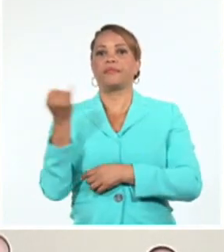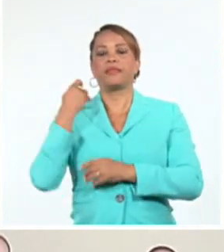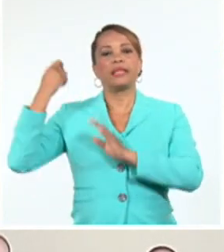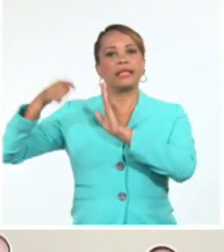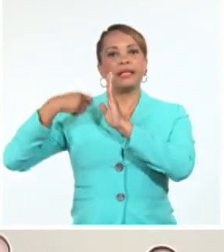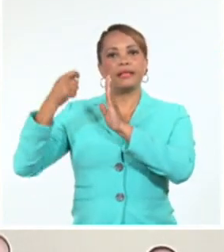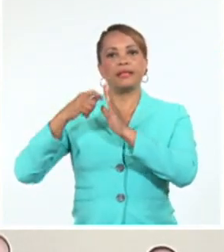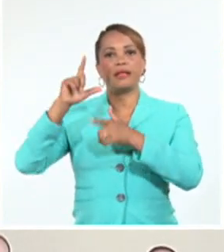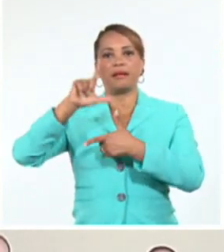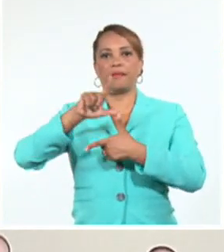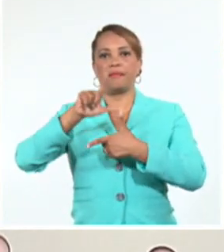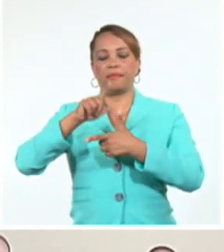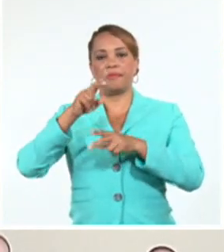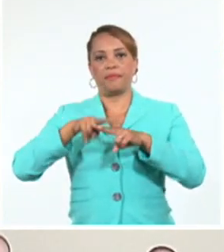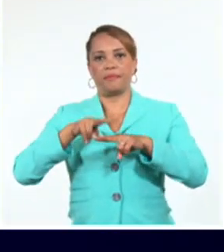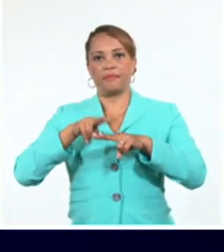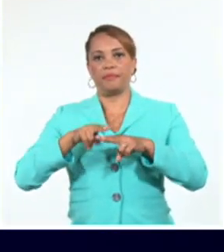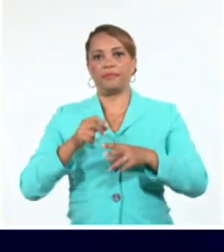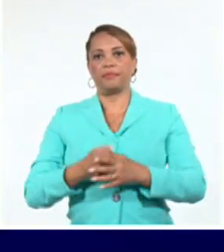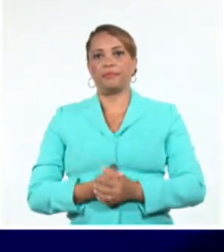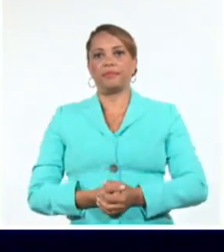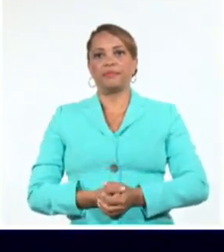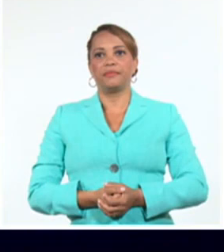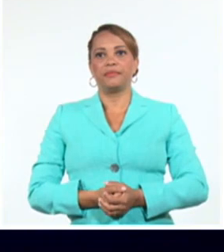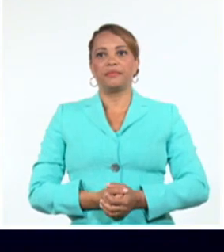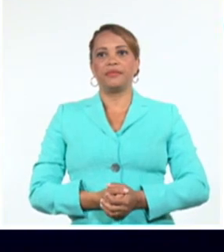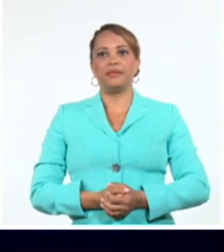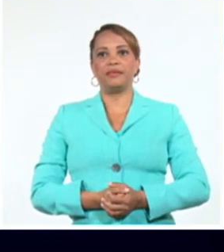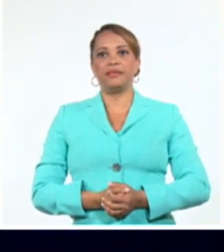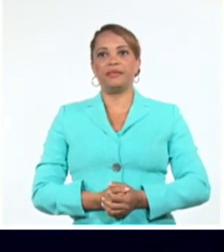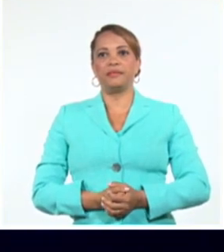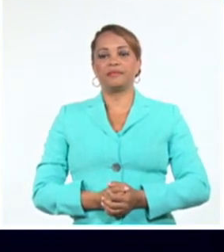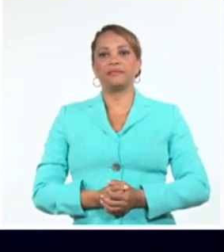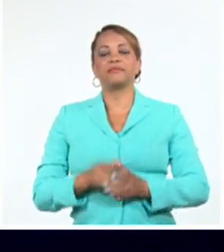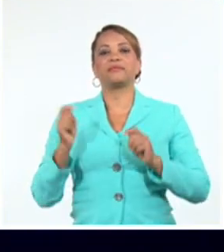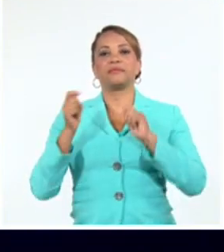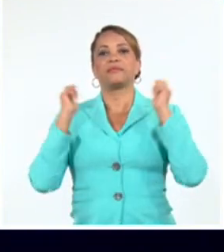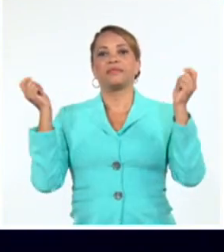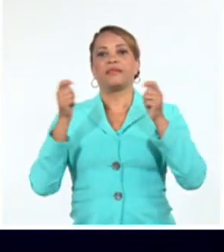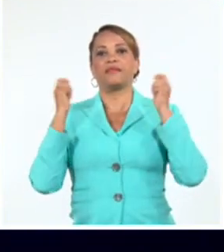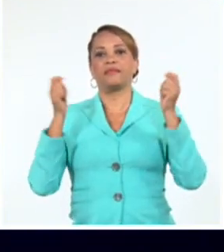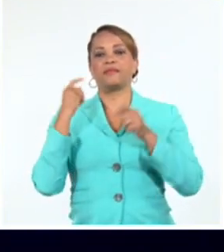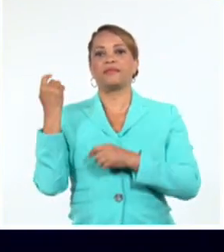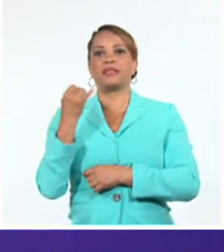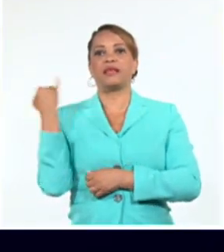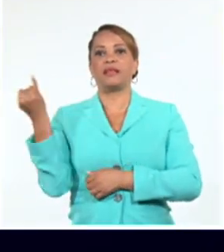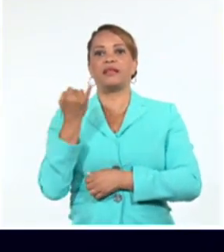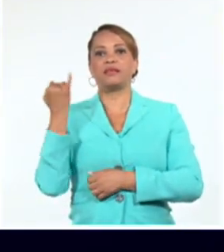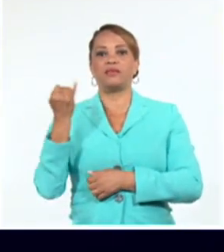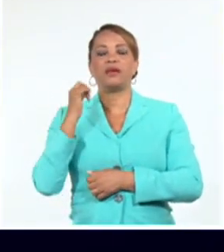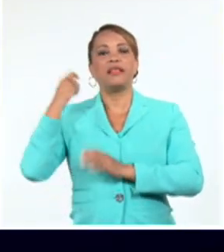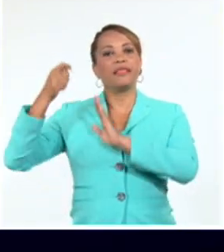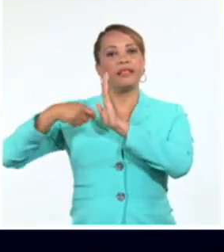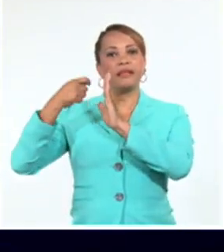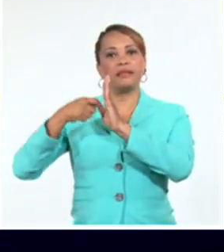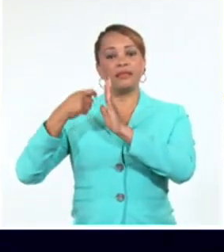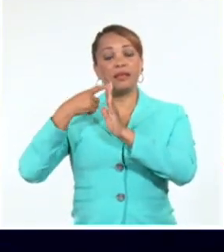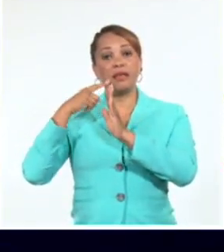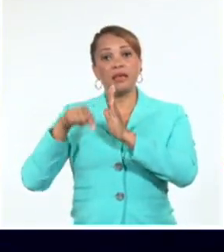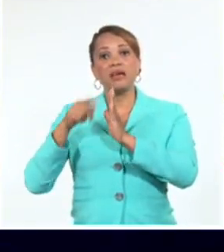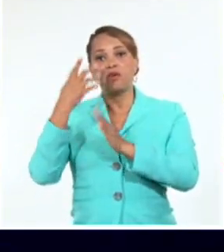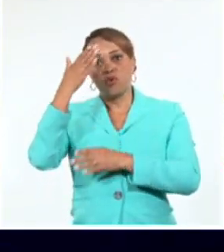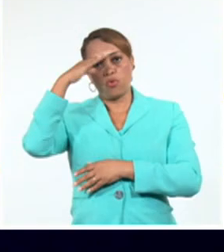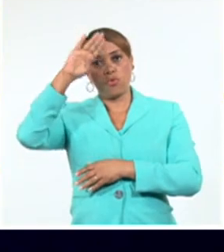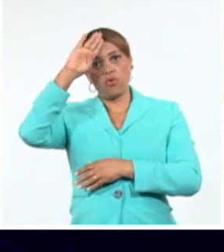Latinoamericano de La Habana. El Festival Internacional del Nuevo Cine Latinoamericano trae a Cuba importantes